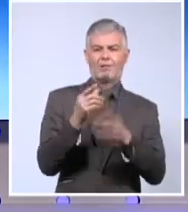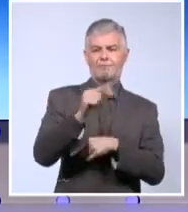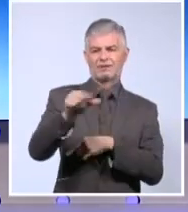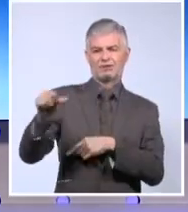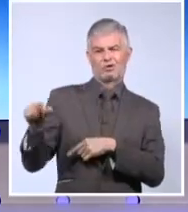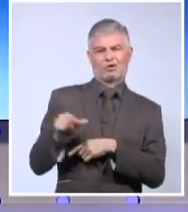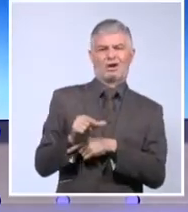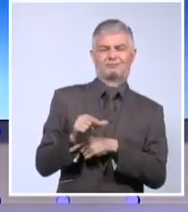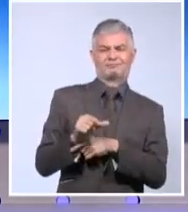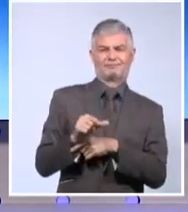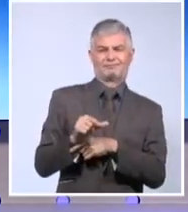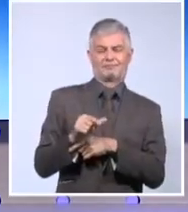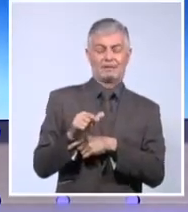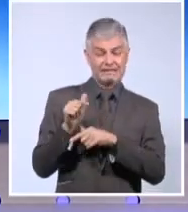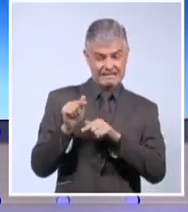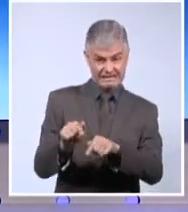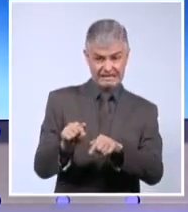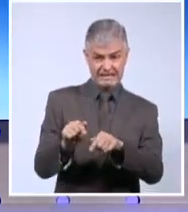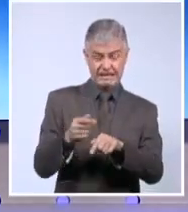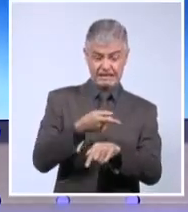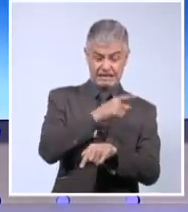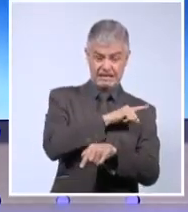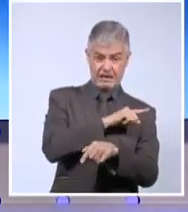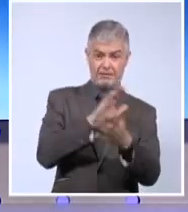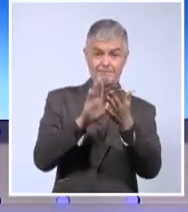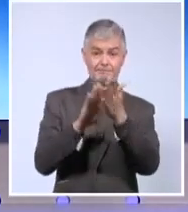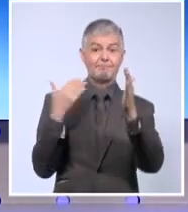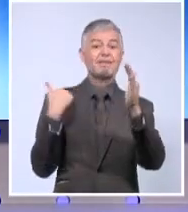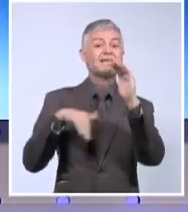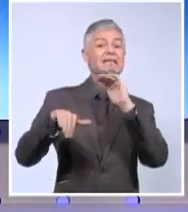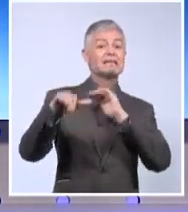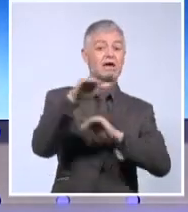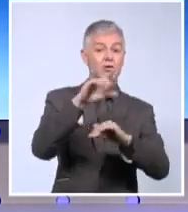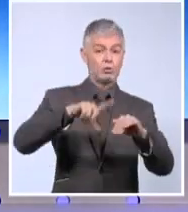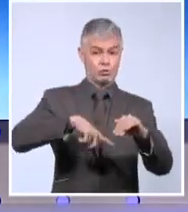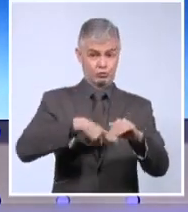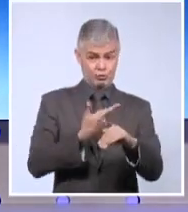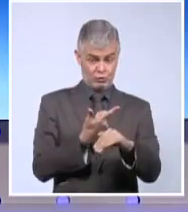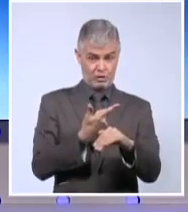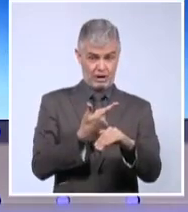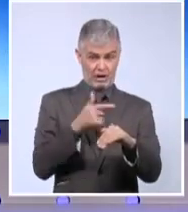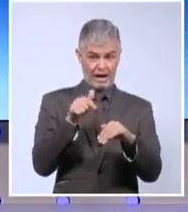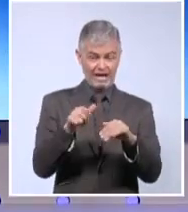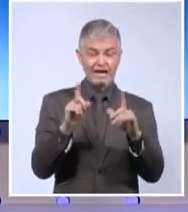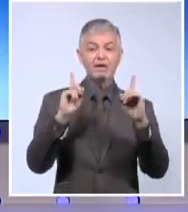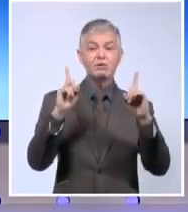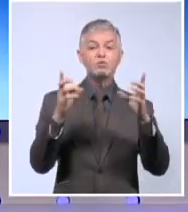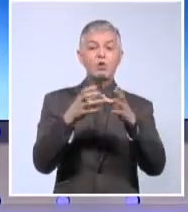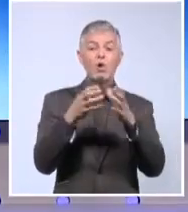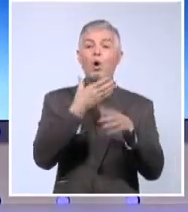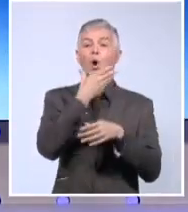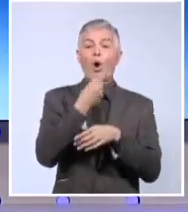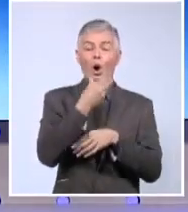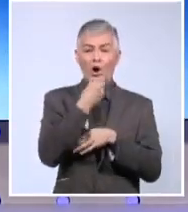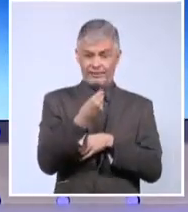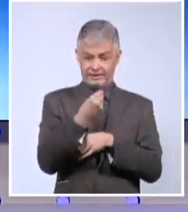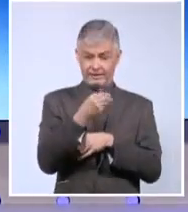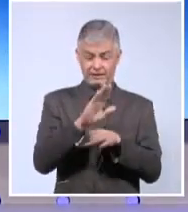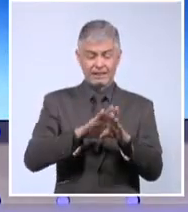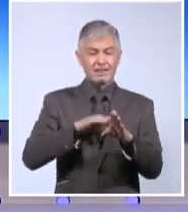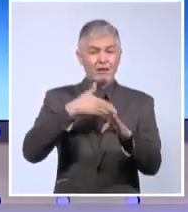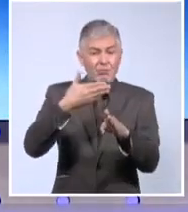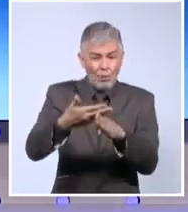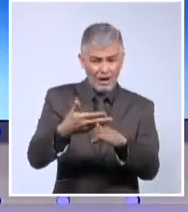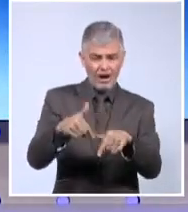mientras estaba ocurriendo la reunión de los jóvenes en el Ministerio de Cultura los días siguientes, ahora mismo algunas personas están